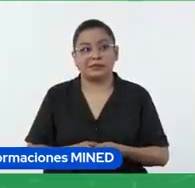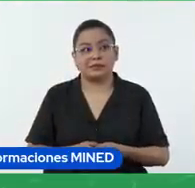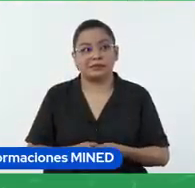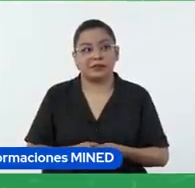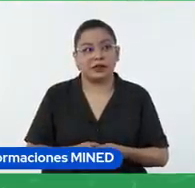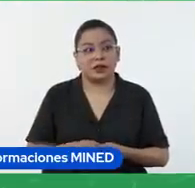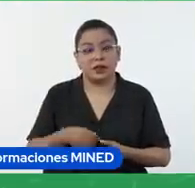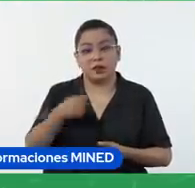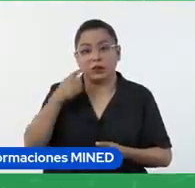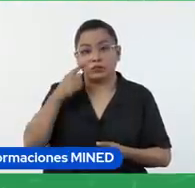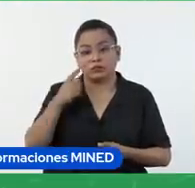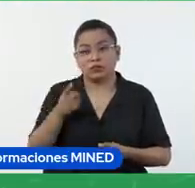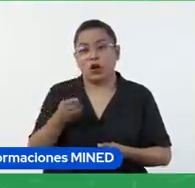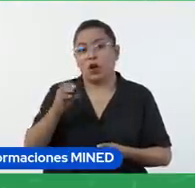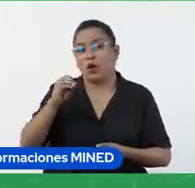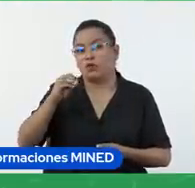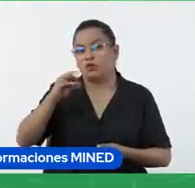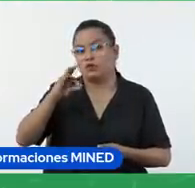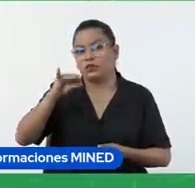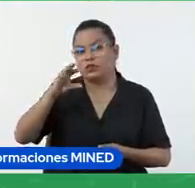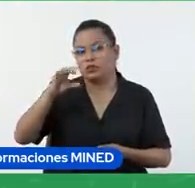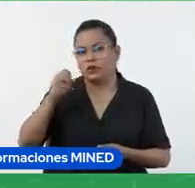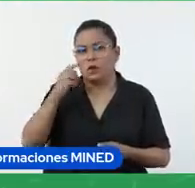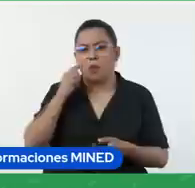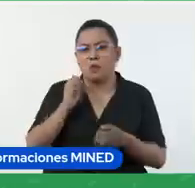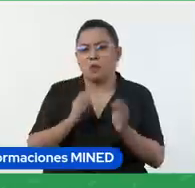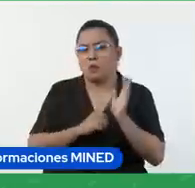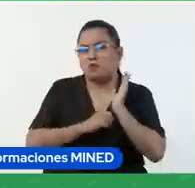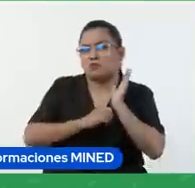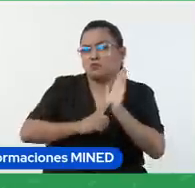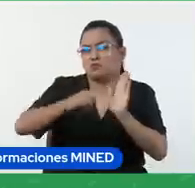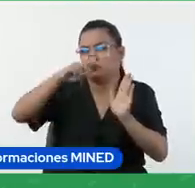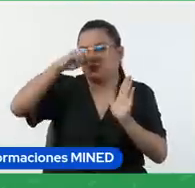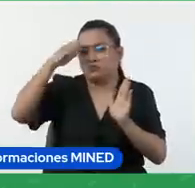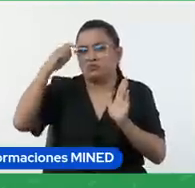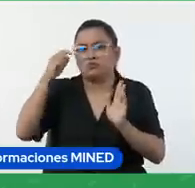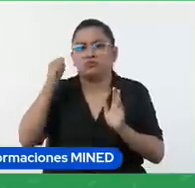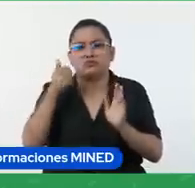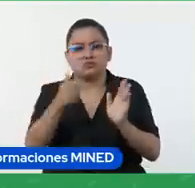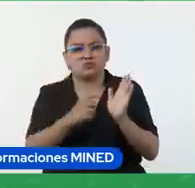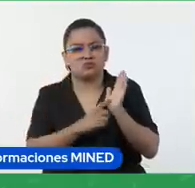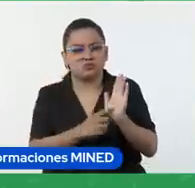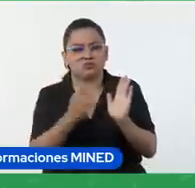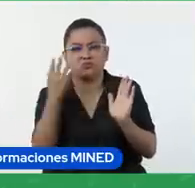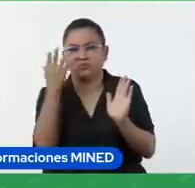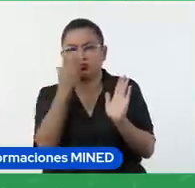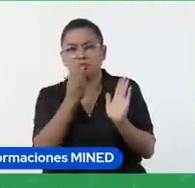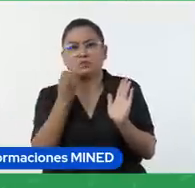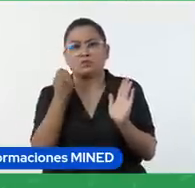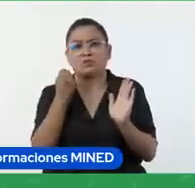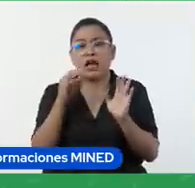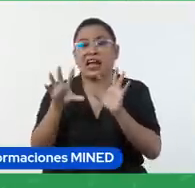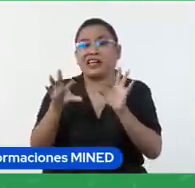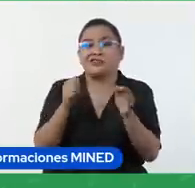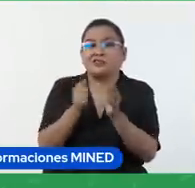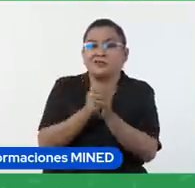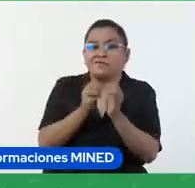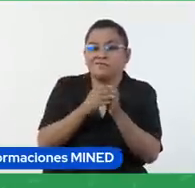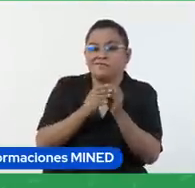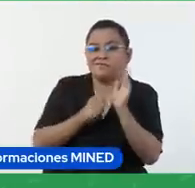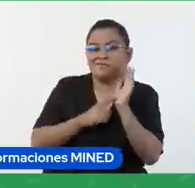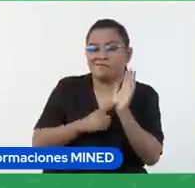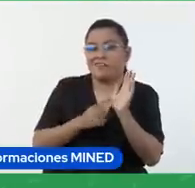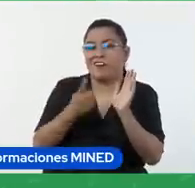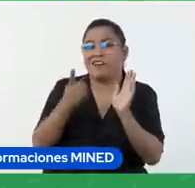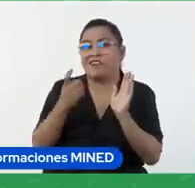presentación del trabajo. Trabajo con excelente oficio, muy bien presentado, presenta algunos problemas de oficio, falta de